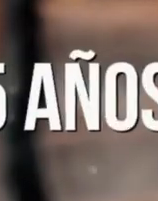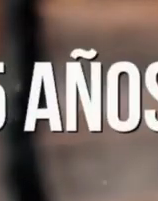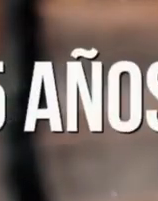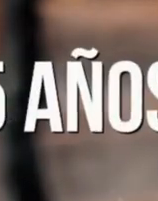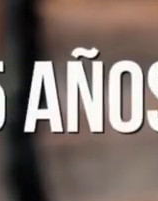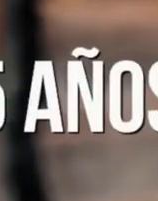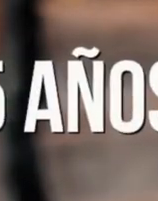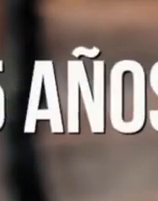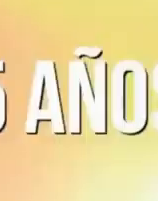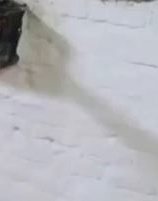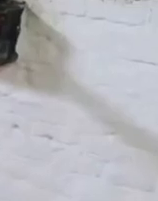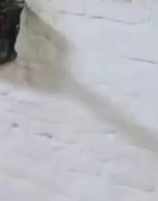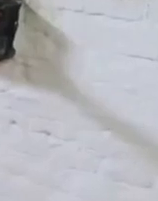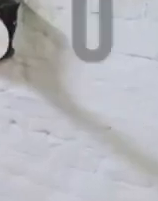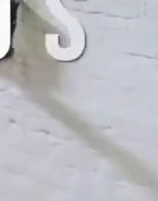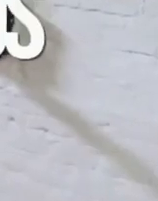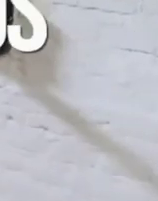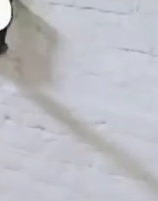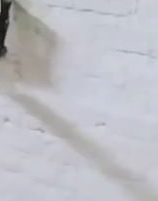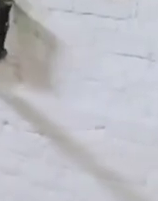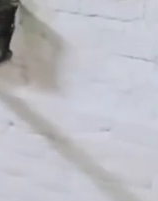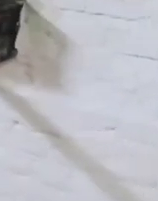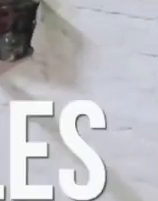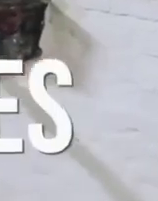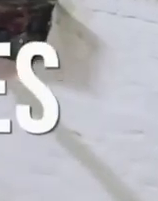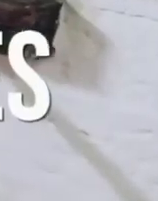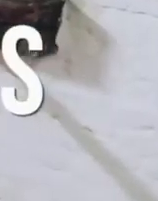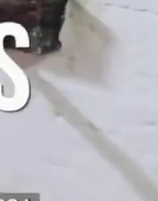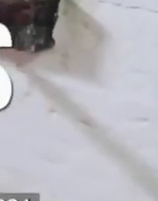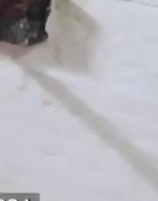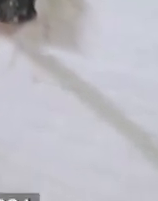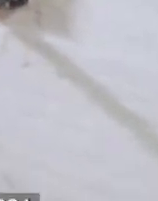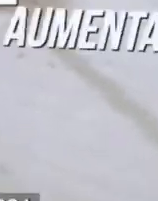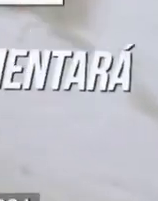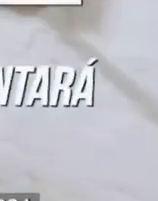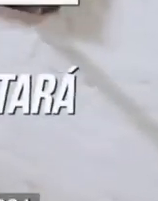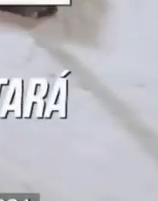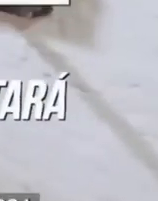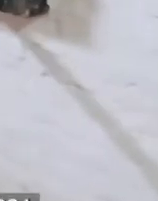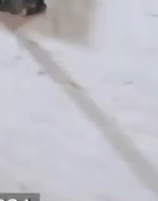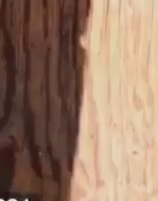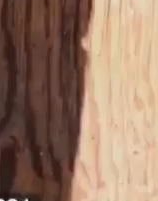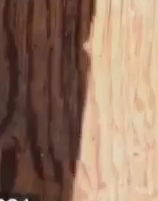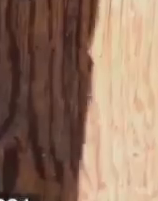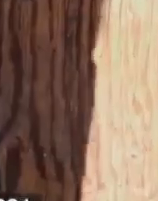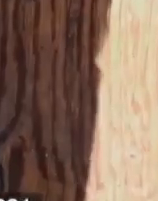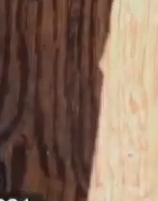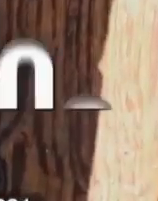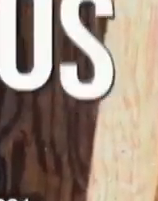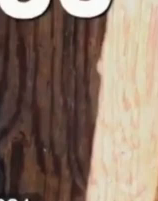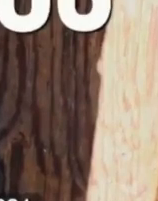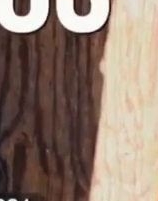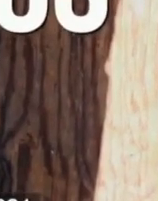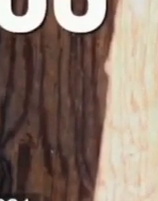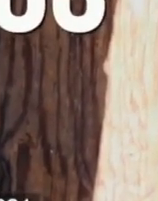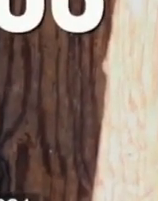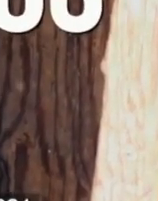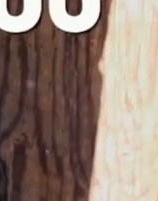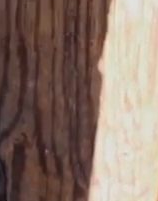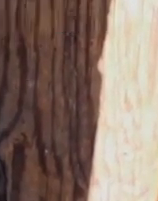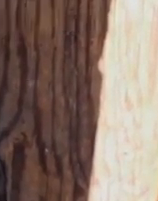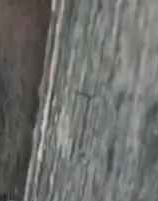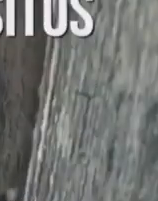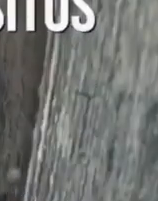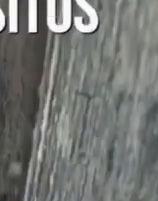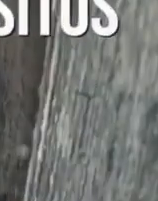de los sesenta y cinco años. Recibirán tres mil cien pesos finestrales e irá aumentando hasta ser de seis mil pesos en dos mil